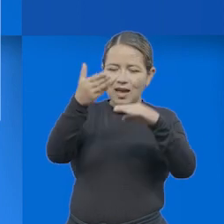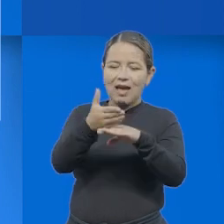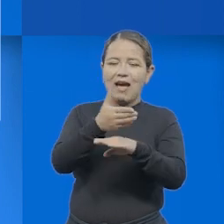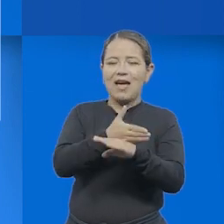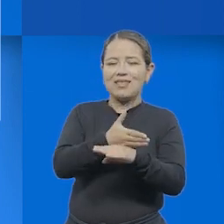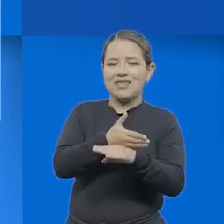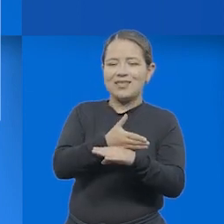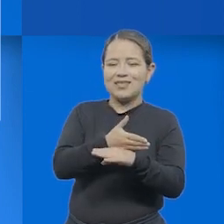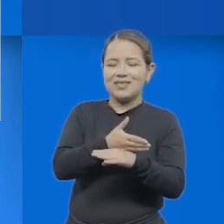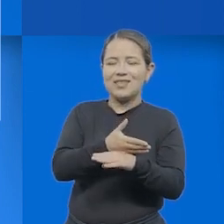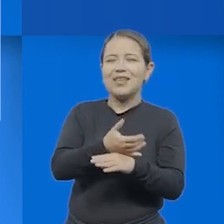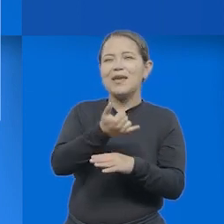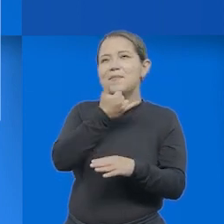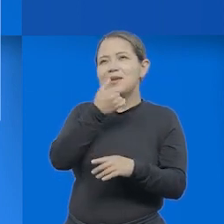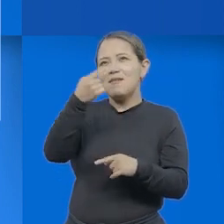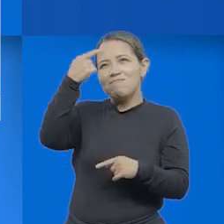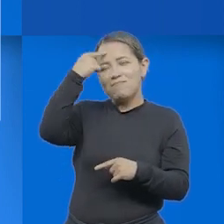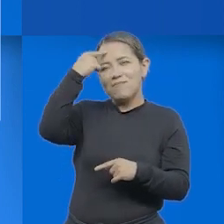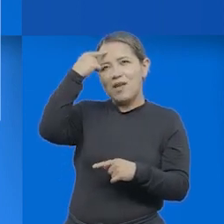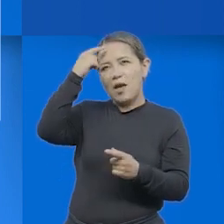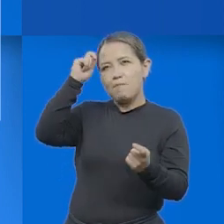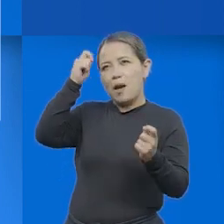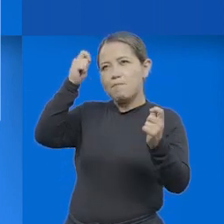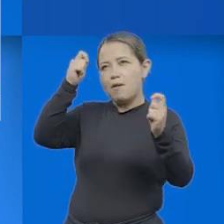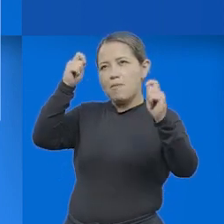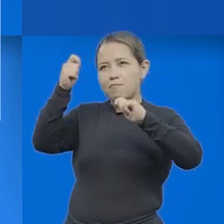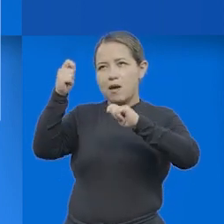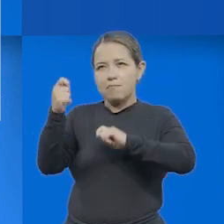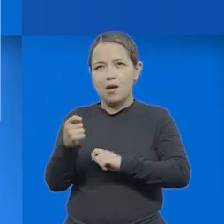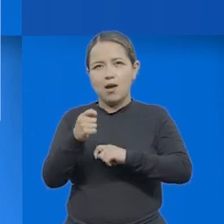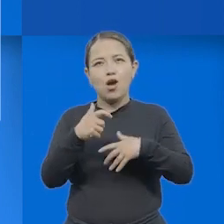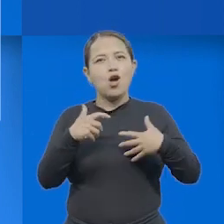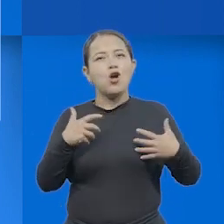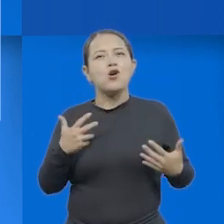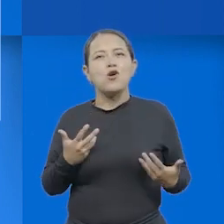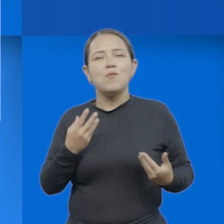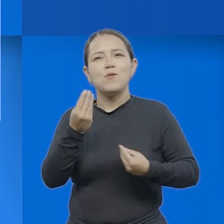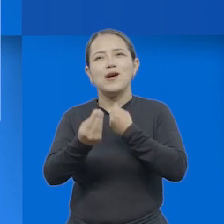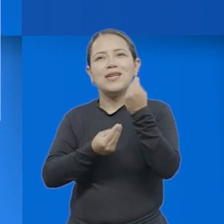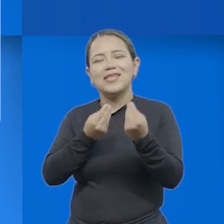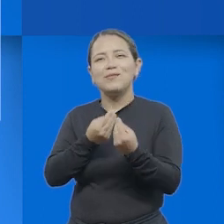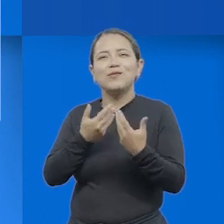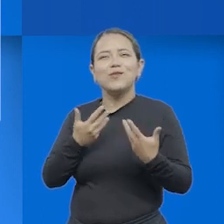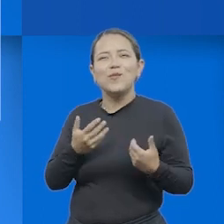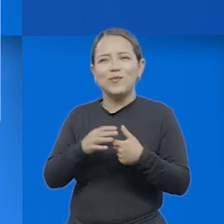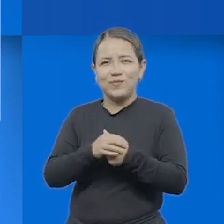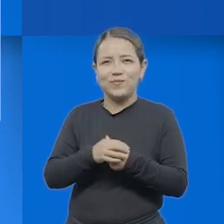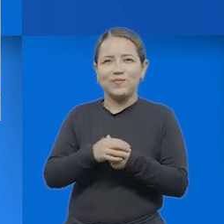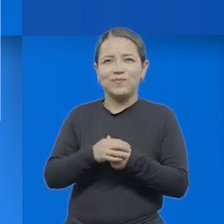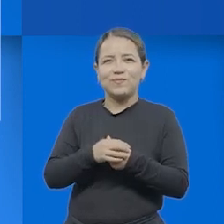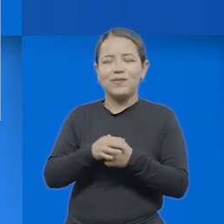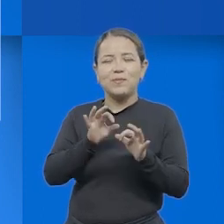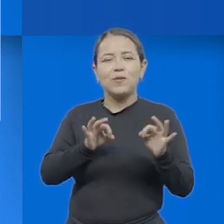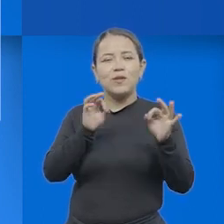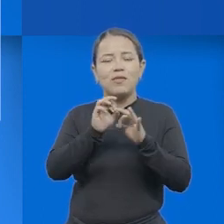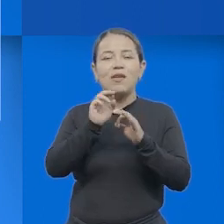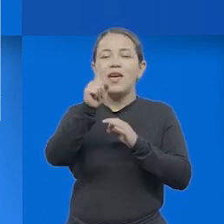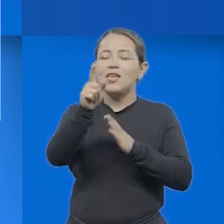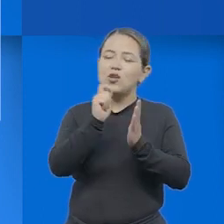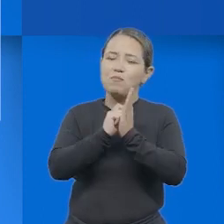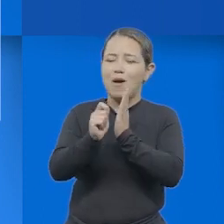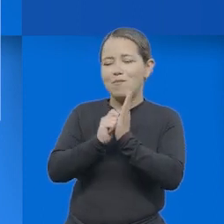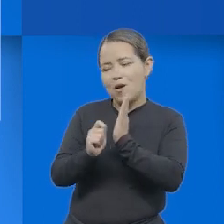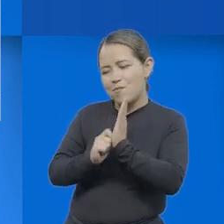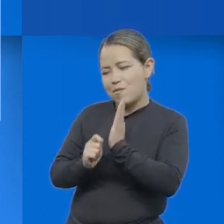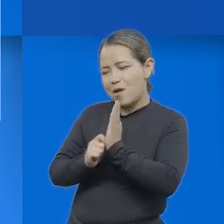antes de poder producir ese texto y cómo vamos aterrizando o plasmando estas líneas dentro de un texto a